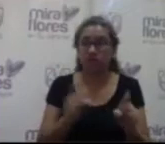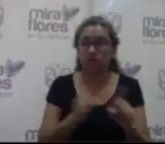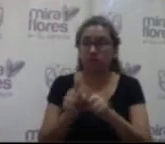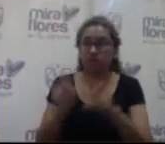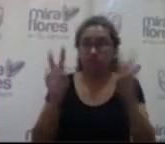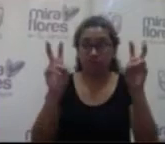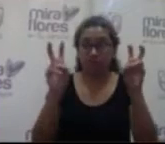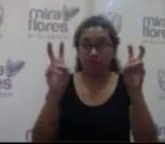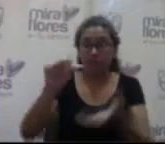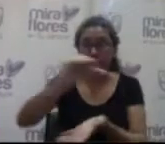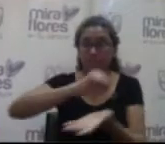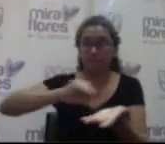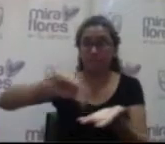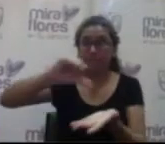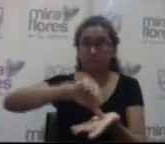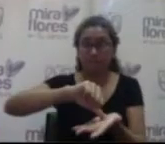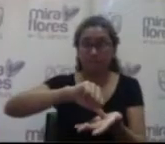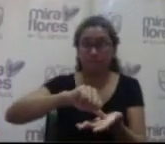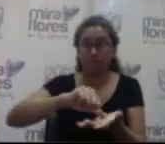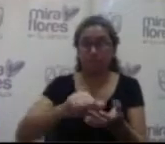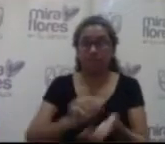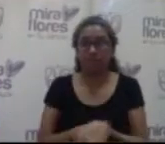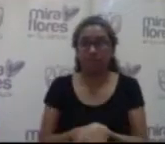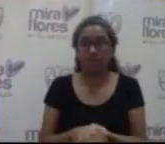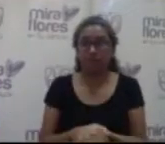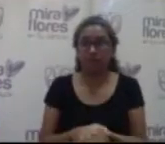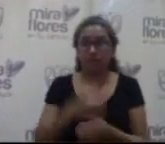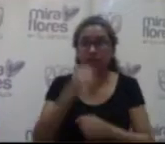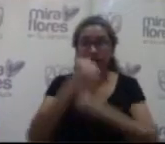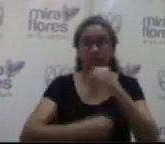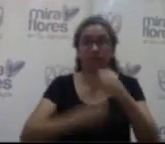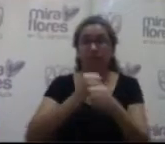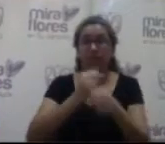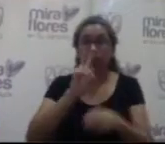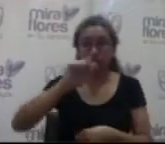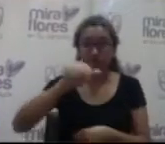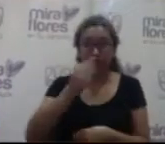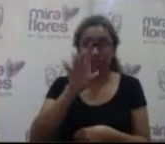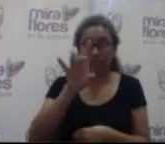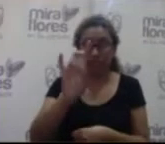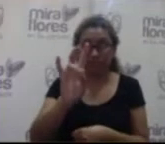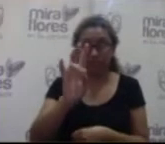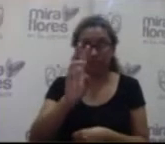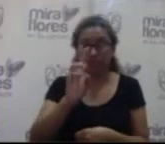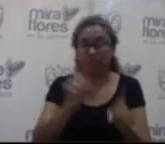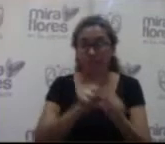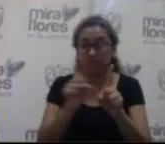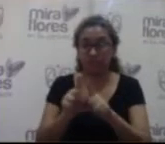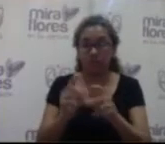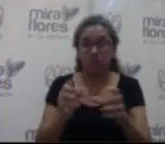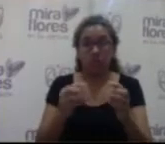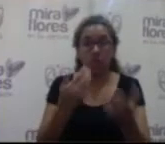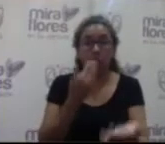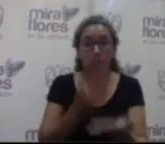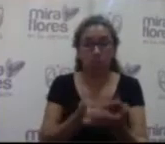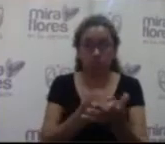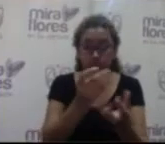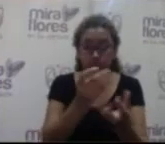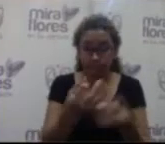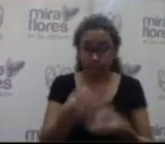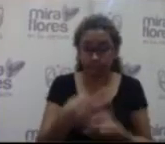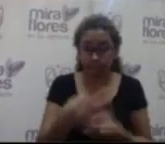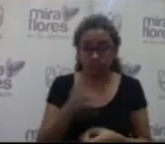es el tema de los parques igualmente el año 2016 en el presupuesto participativo para el 2017